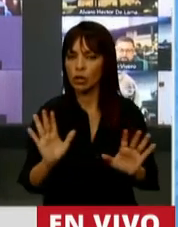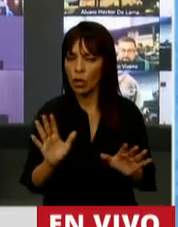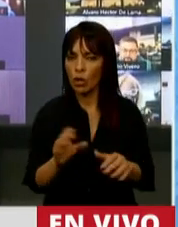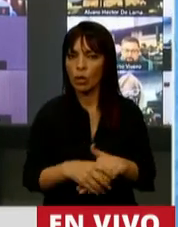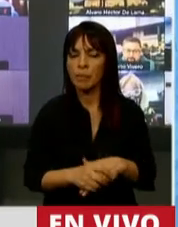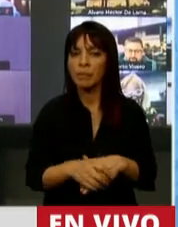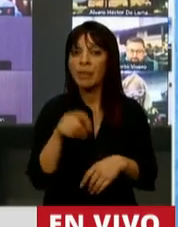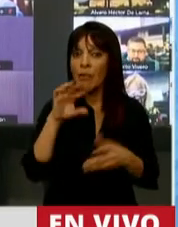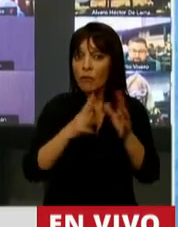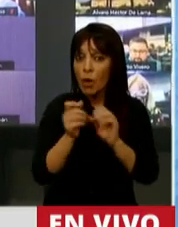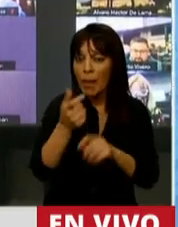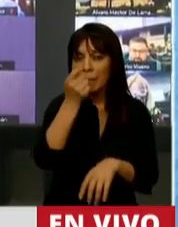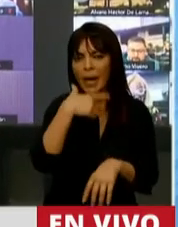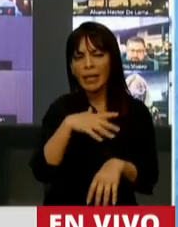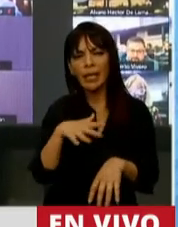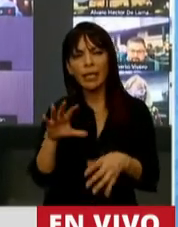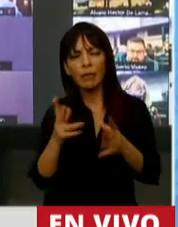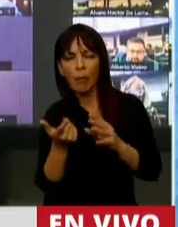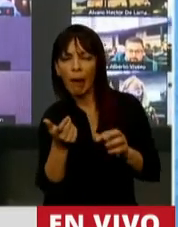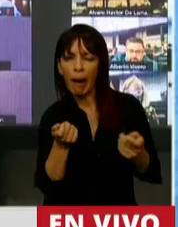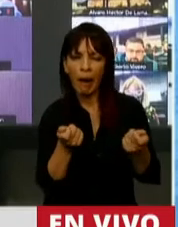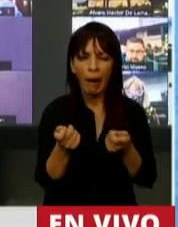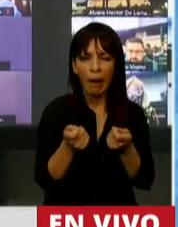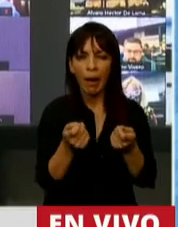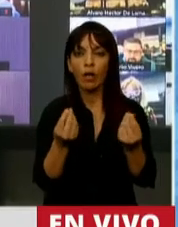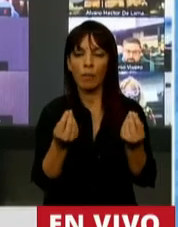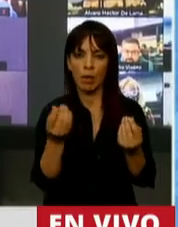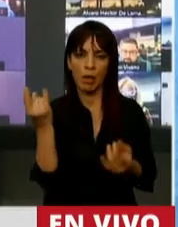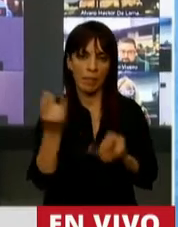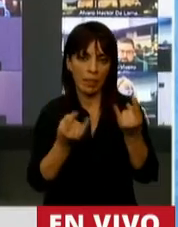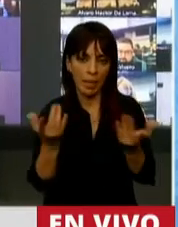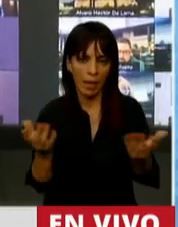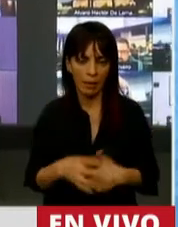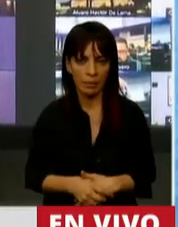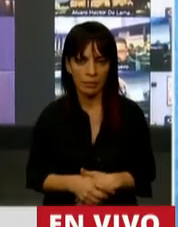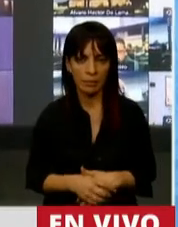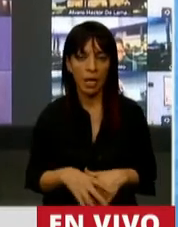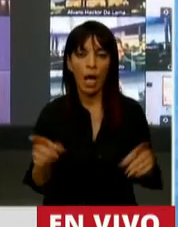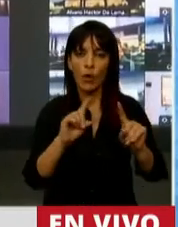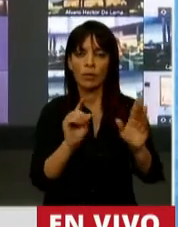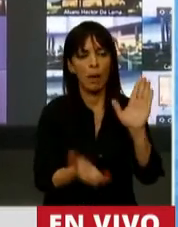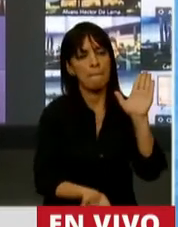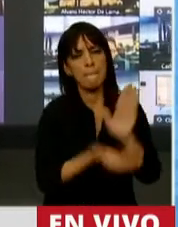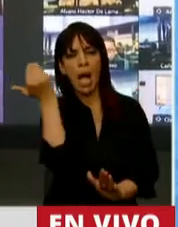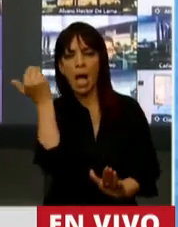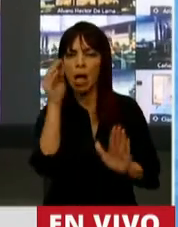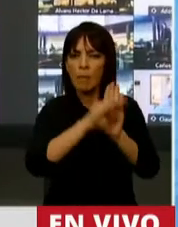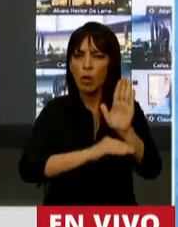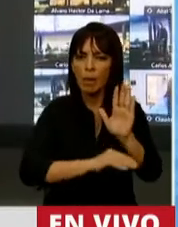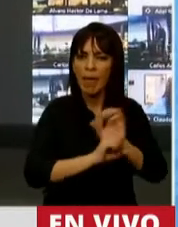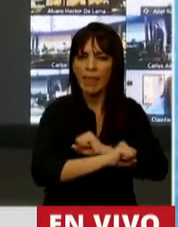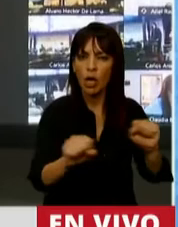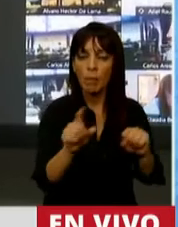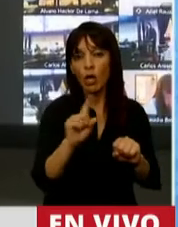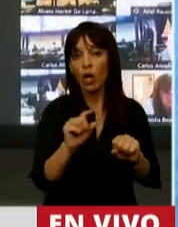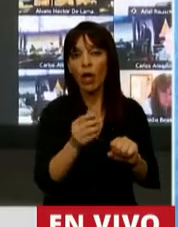hizo de una manera, con una estrategia de mentira. Porque no es que borró totalmente los programas, sino que los